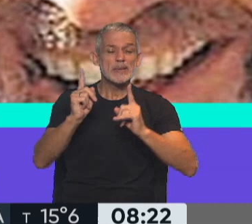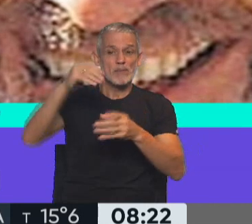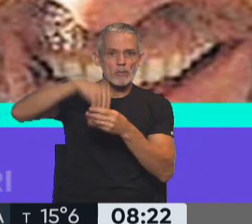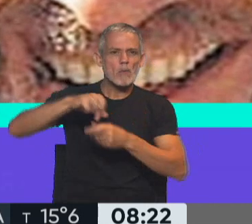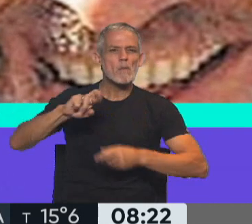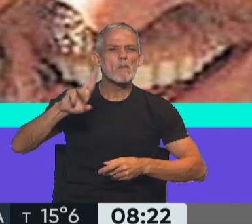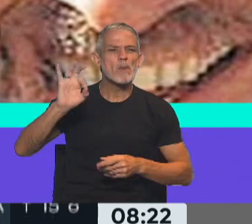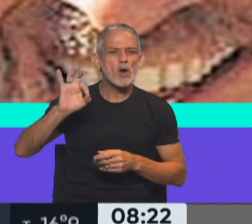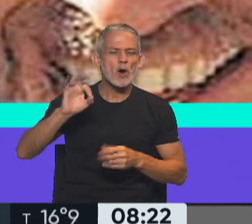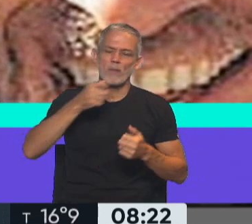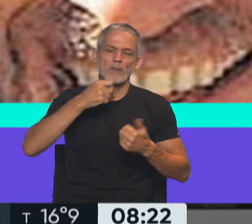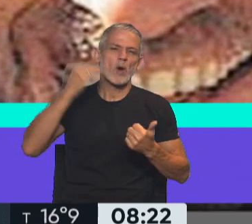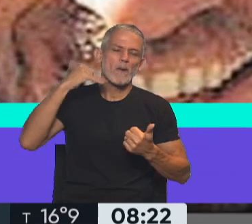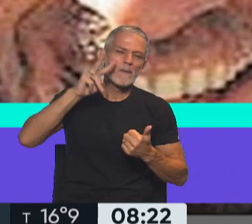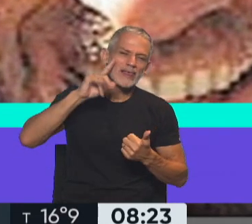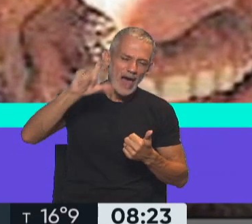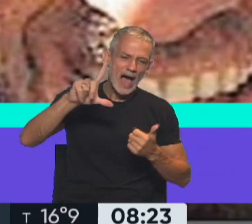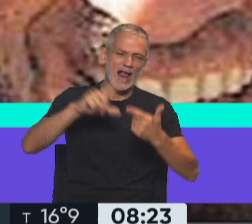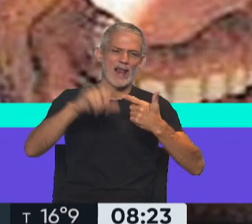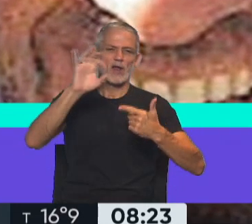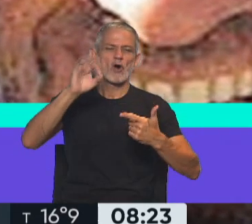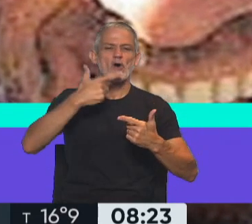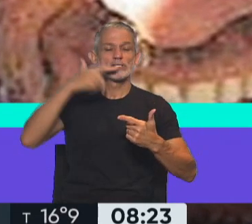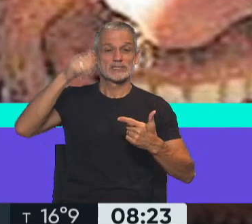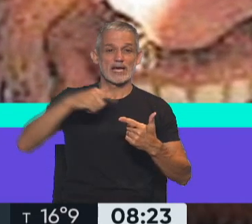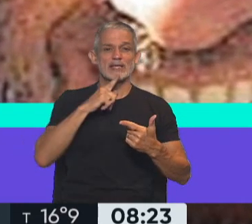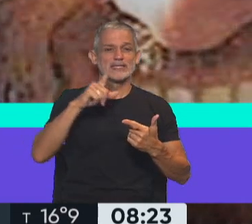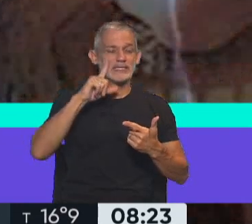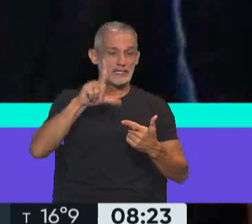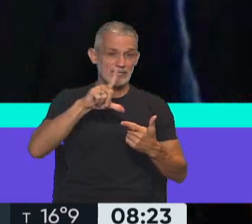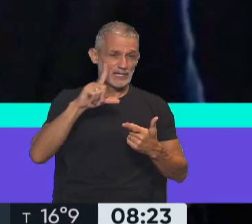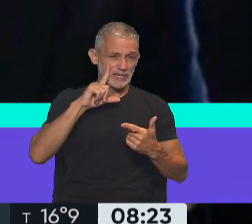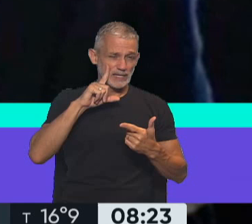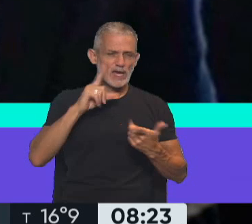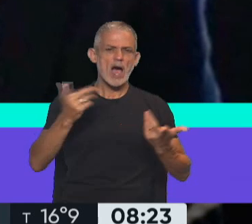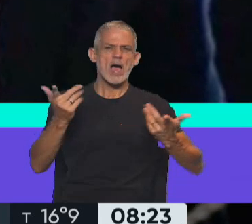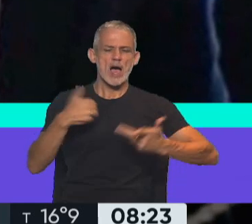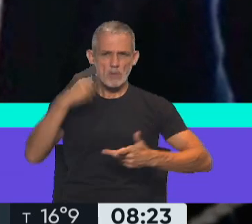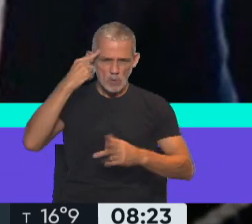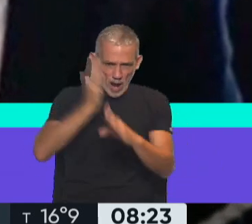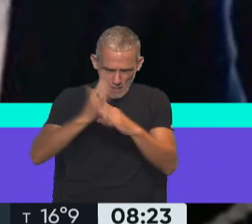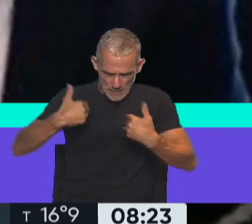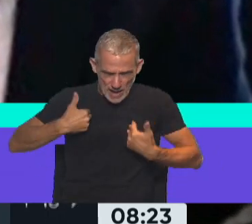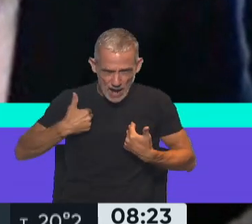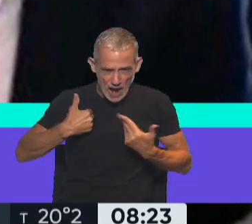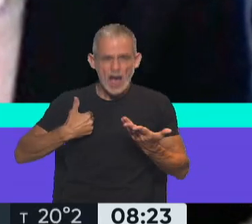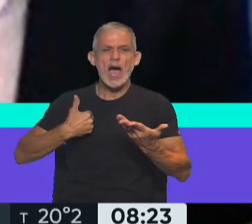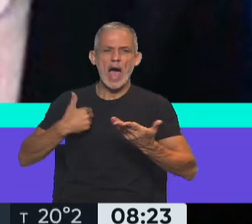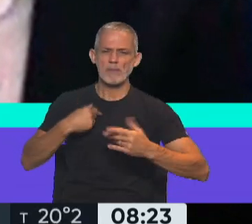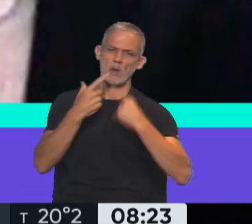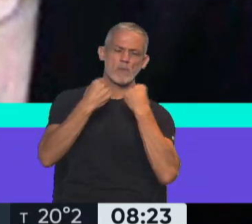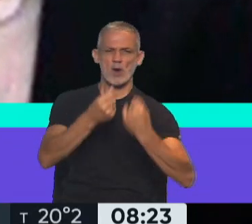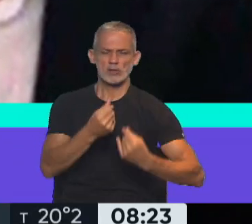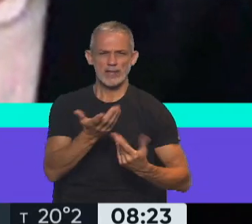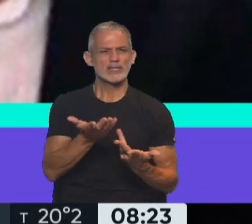PRO, como Vidal o Santilli, se dan por espiados y aparentemente se quejan,